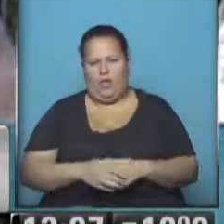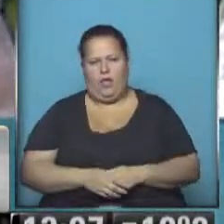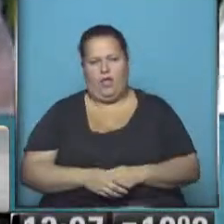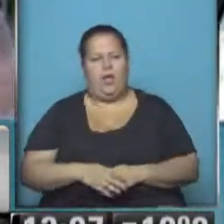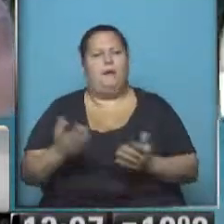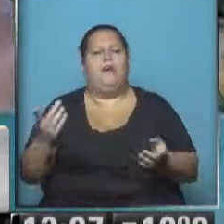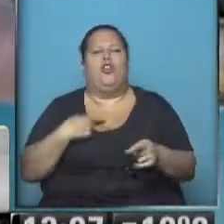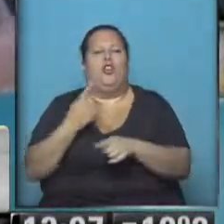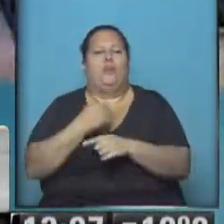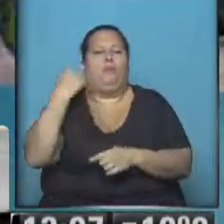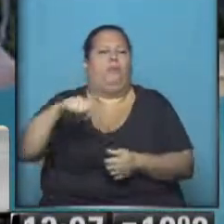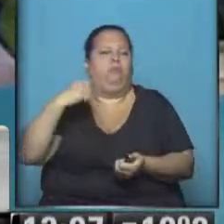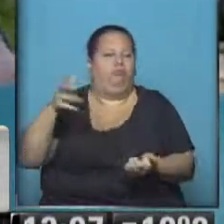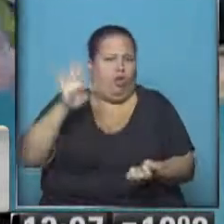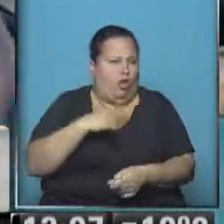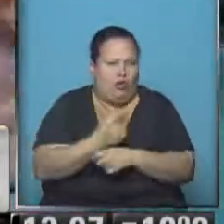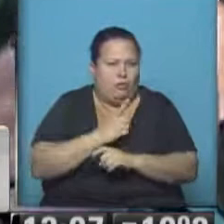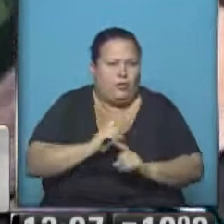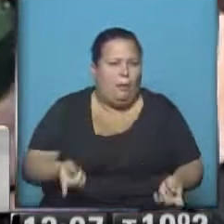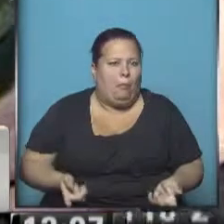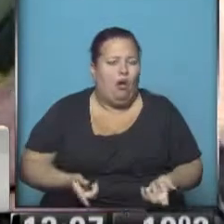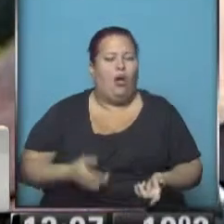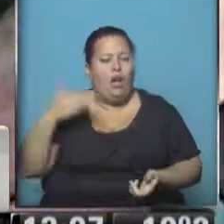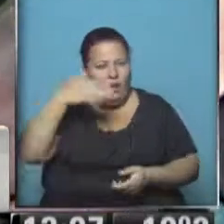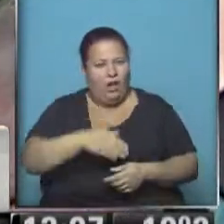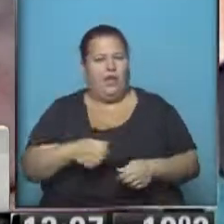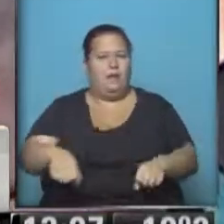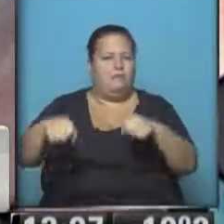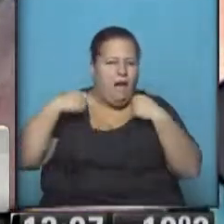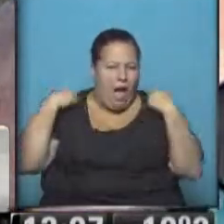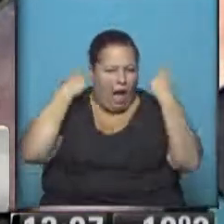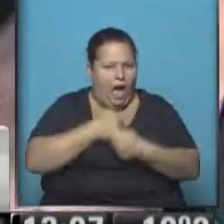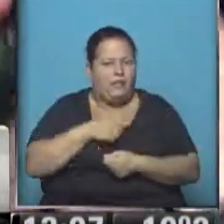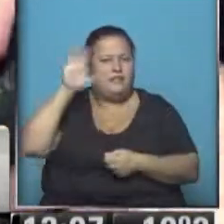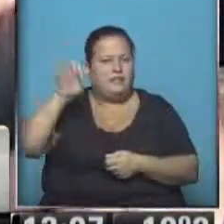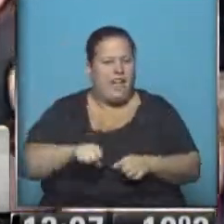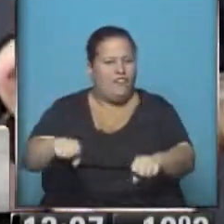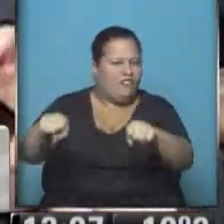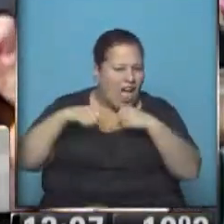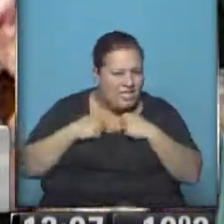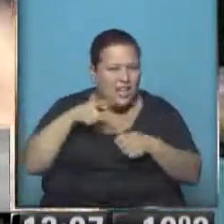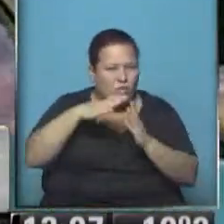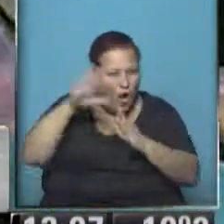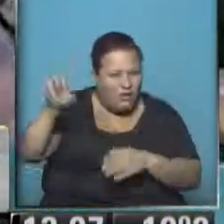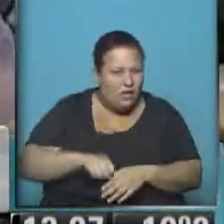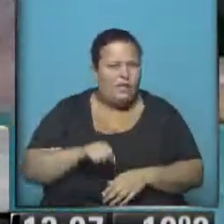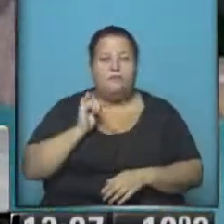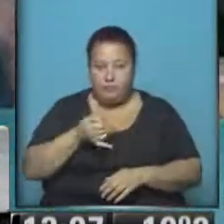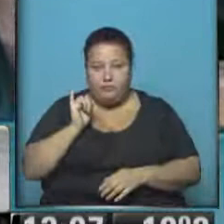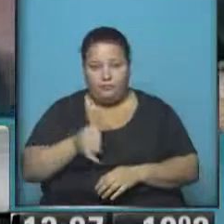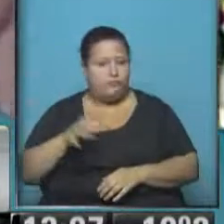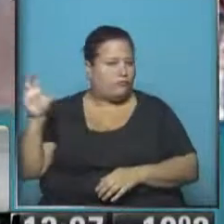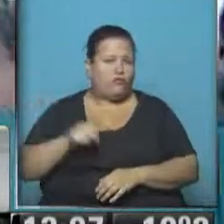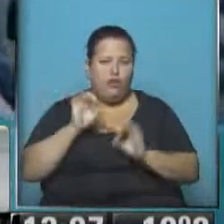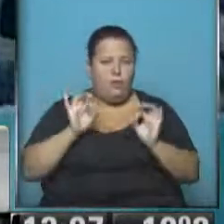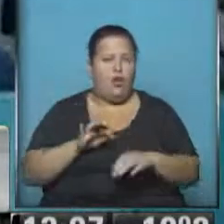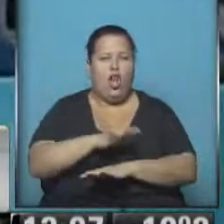pero no lo podemos hacer faltar todos los días en el colegio. ¿Cierto que vienen con mantas, que ustedes traen frazadas de su casa? Sí, con todo.